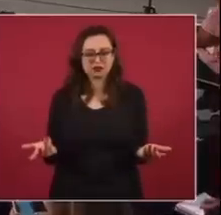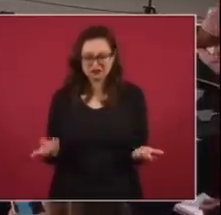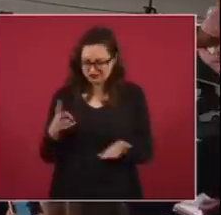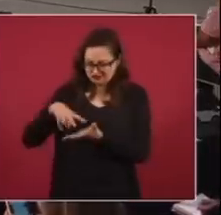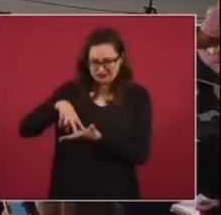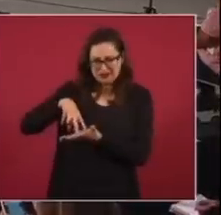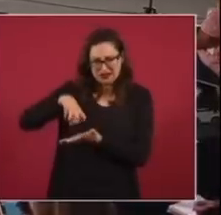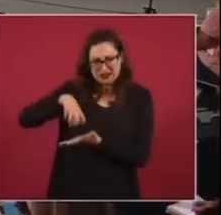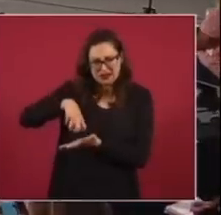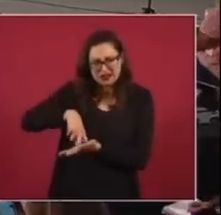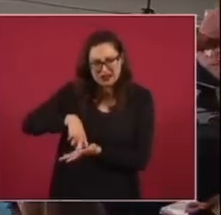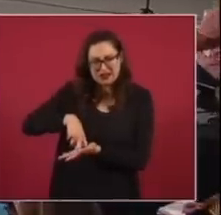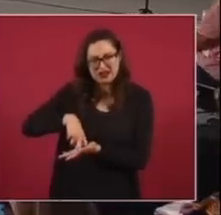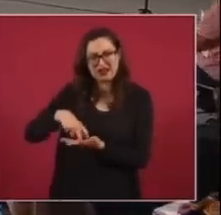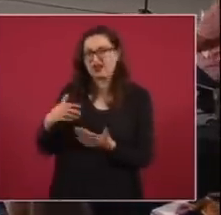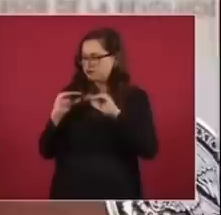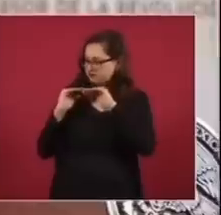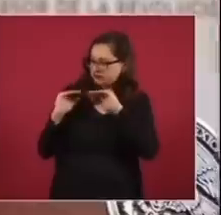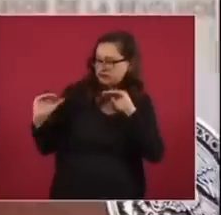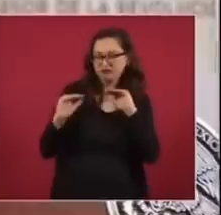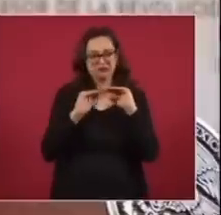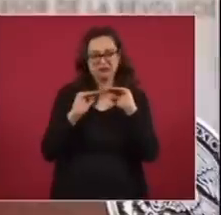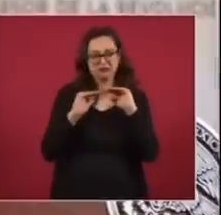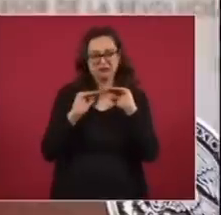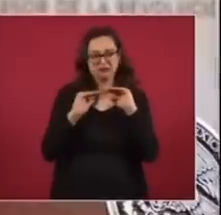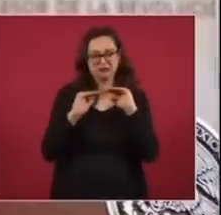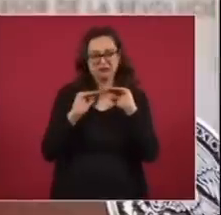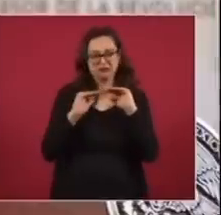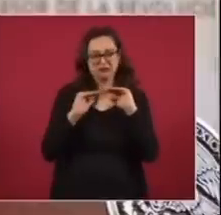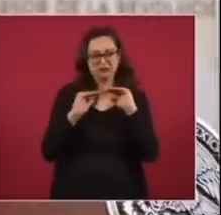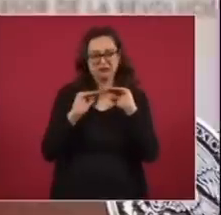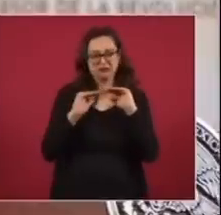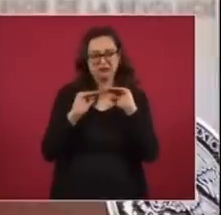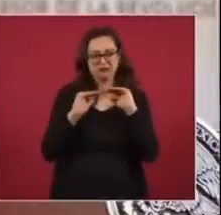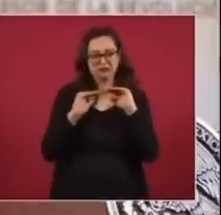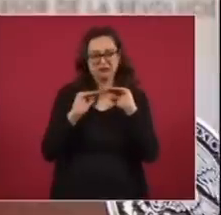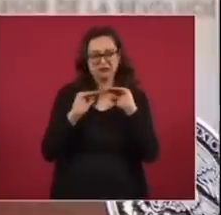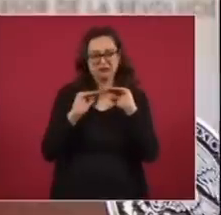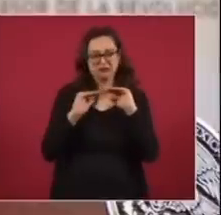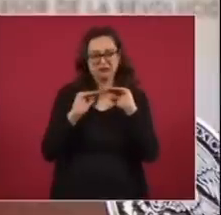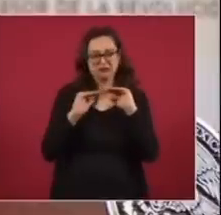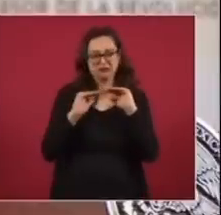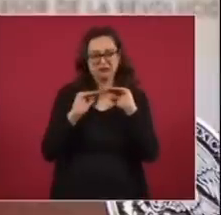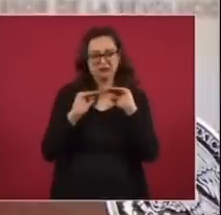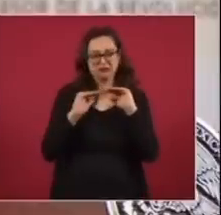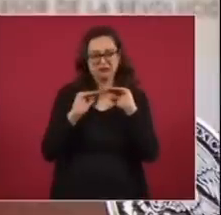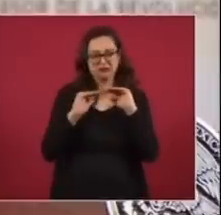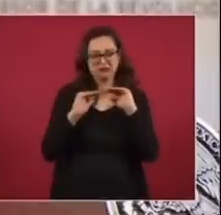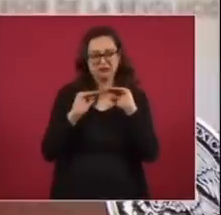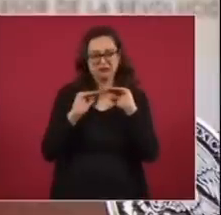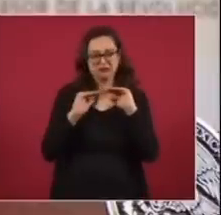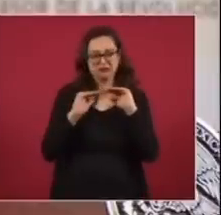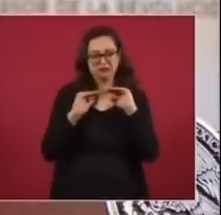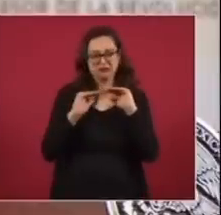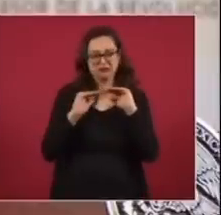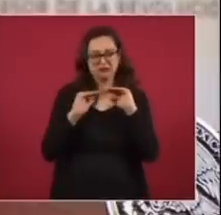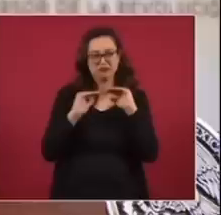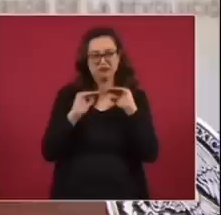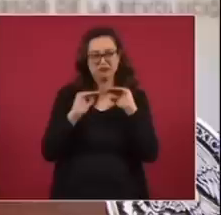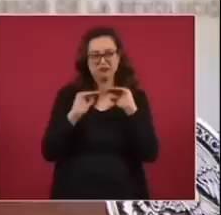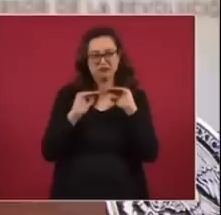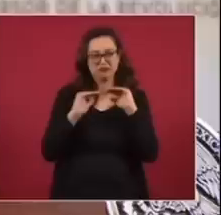para estar iguales todos somos iguales nadie se sienta superior